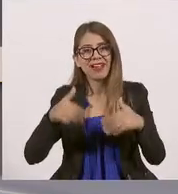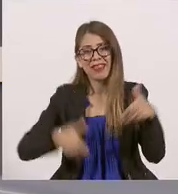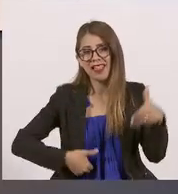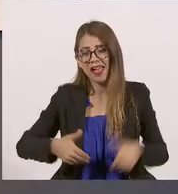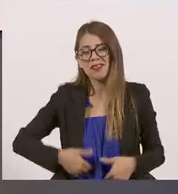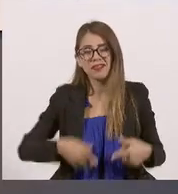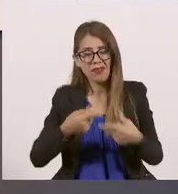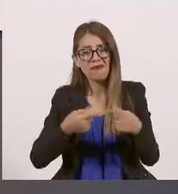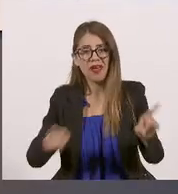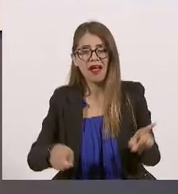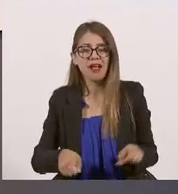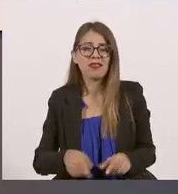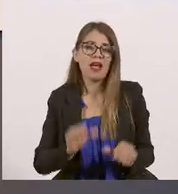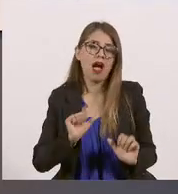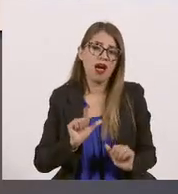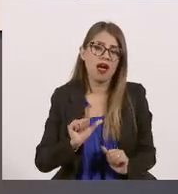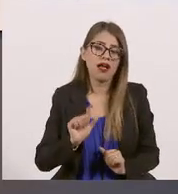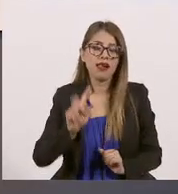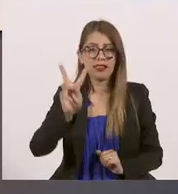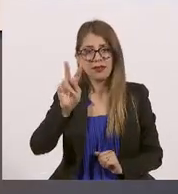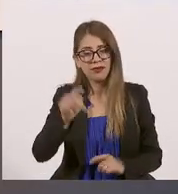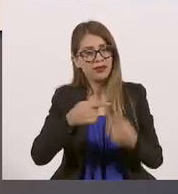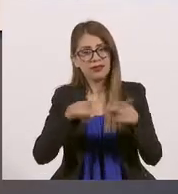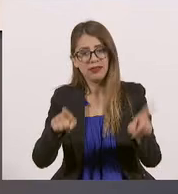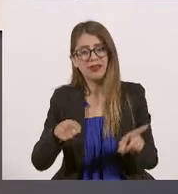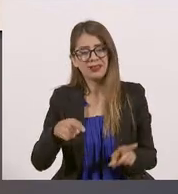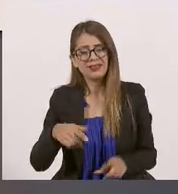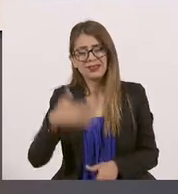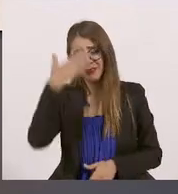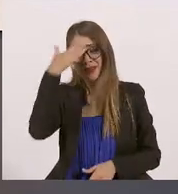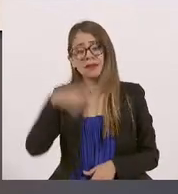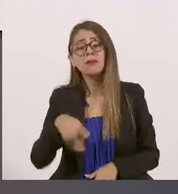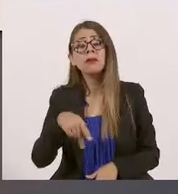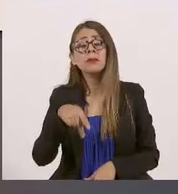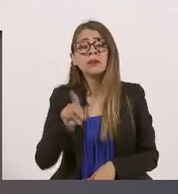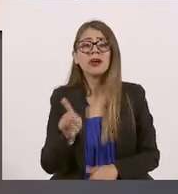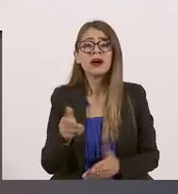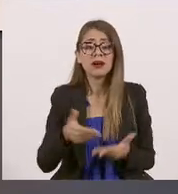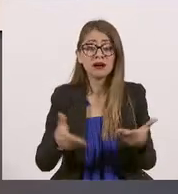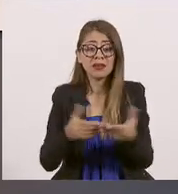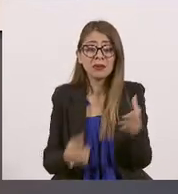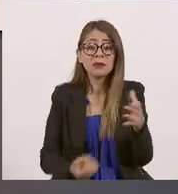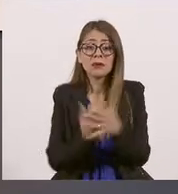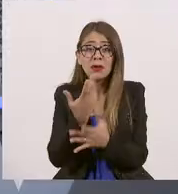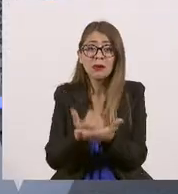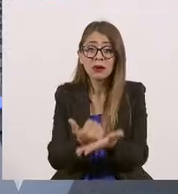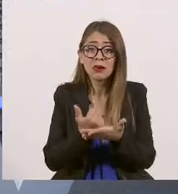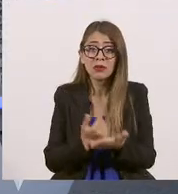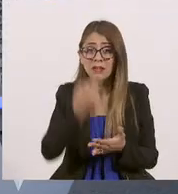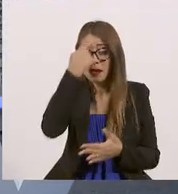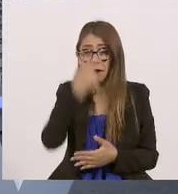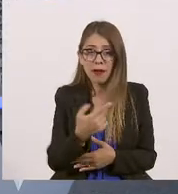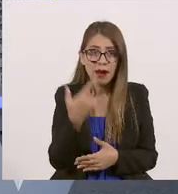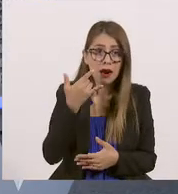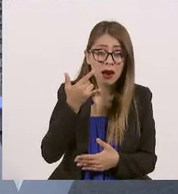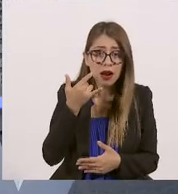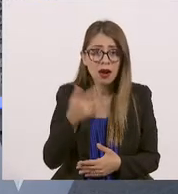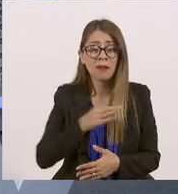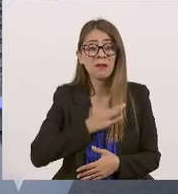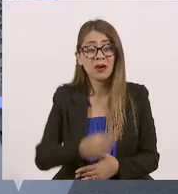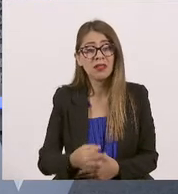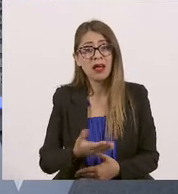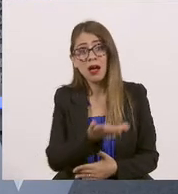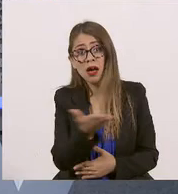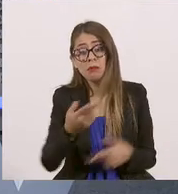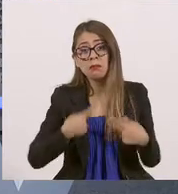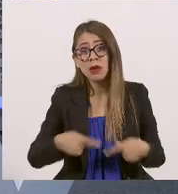pero sabemos también que en este momento nos puede generar nuevos contenidos y acercarla probablemente a